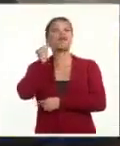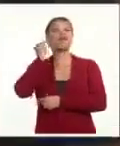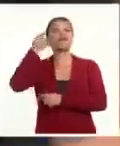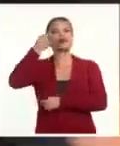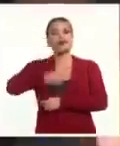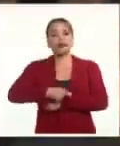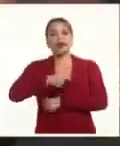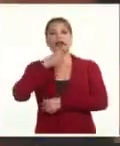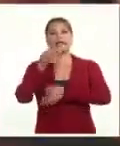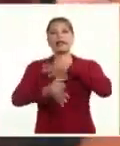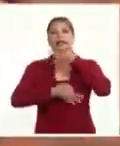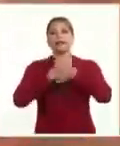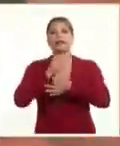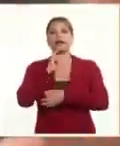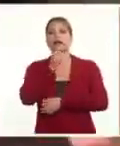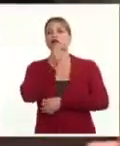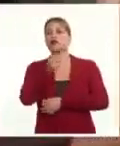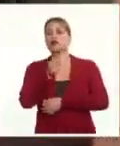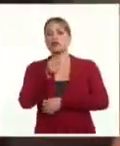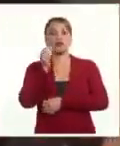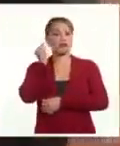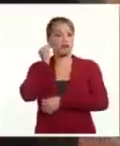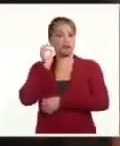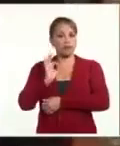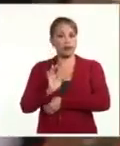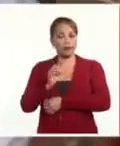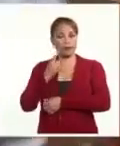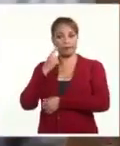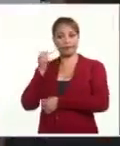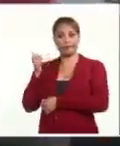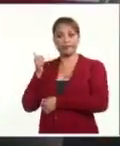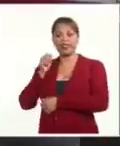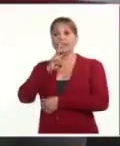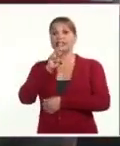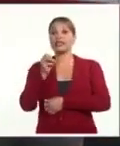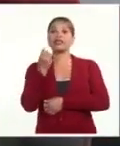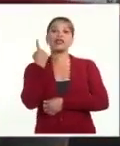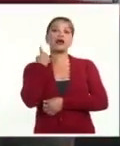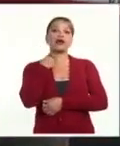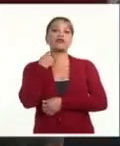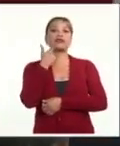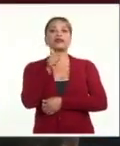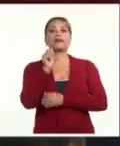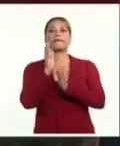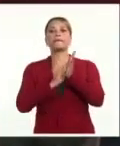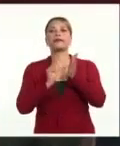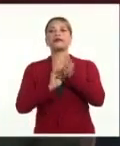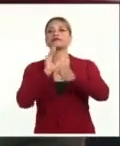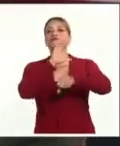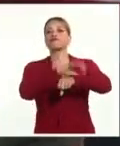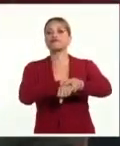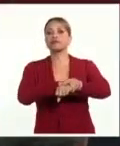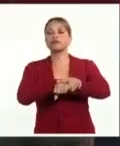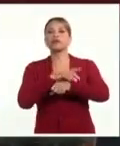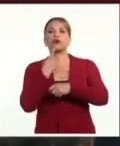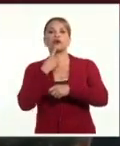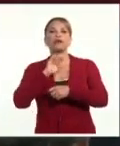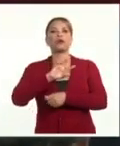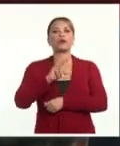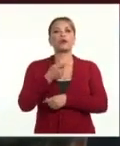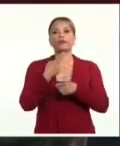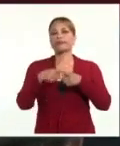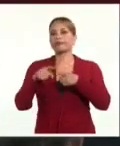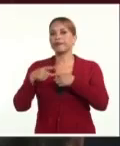sustentará su acusación a Fujimori y su requerimiento de 30 años y 10 meses de prisión por lavado de activos y